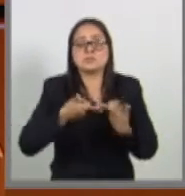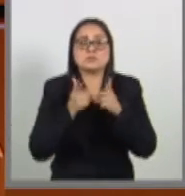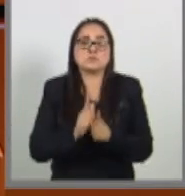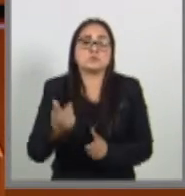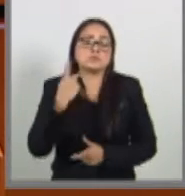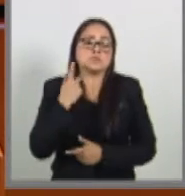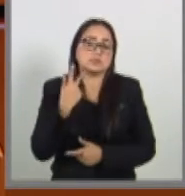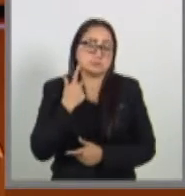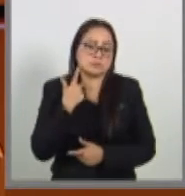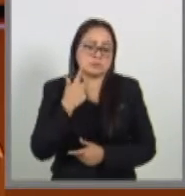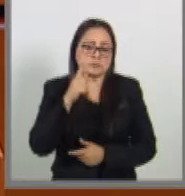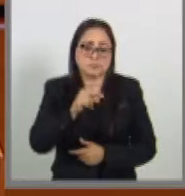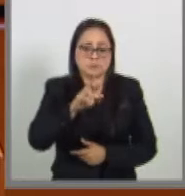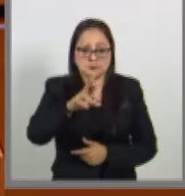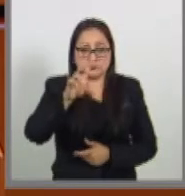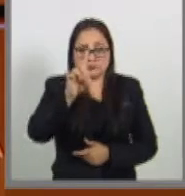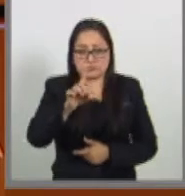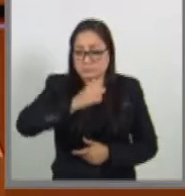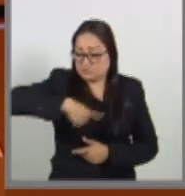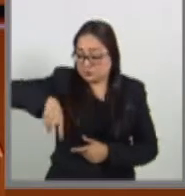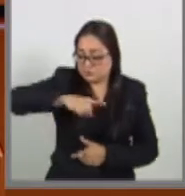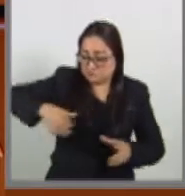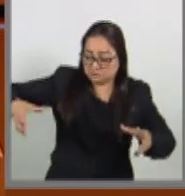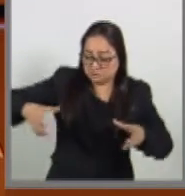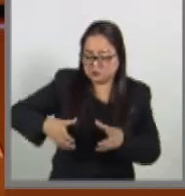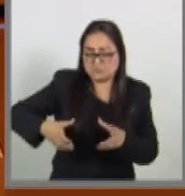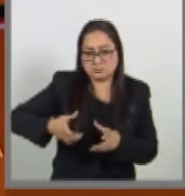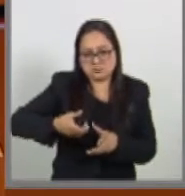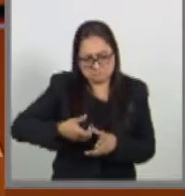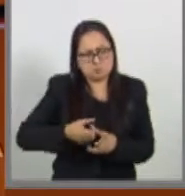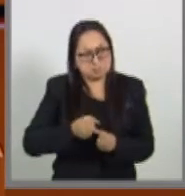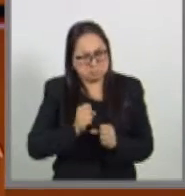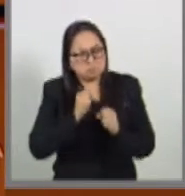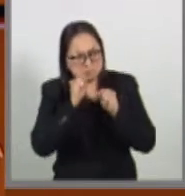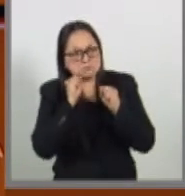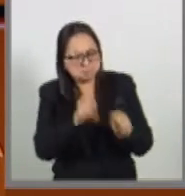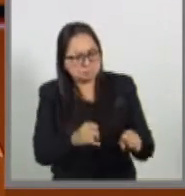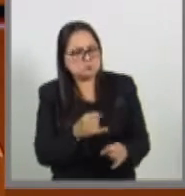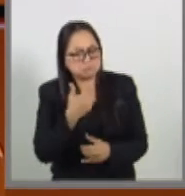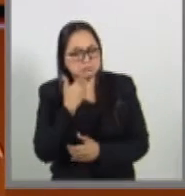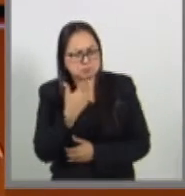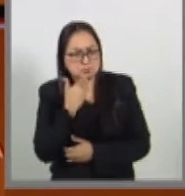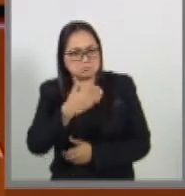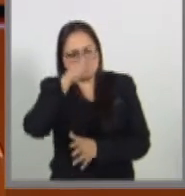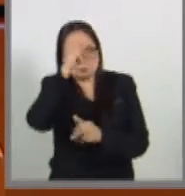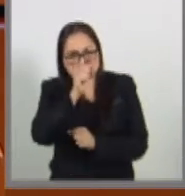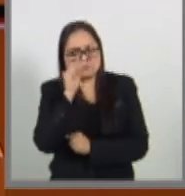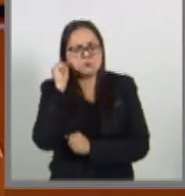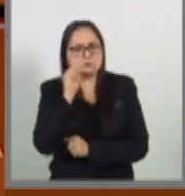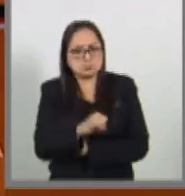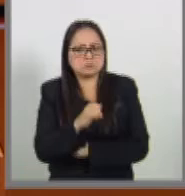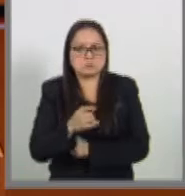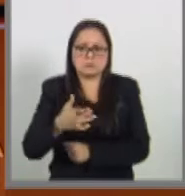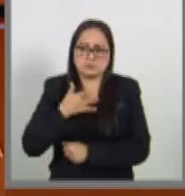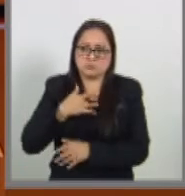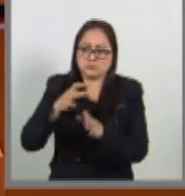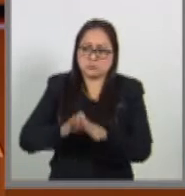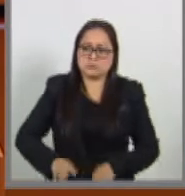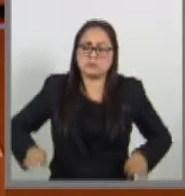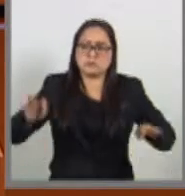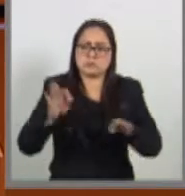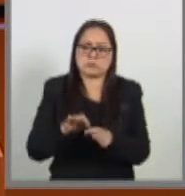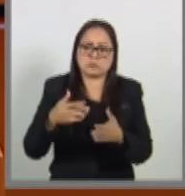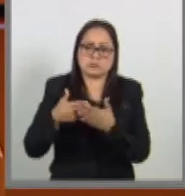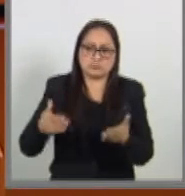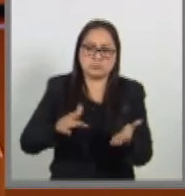parlamentario del Partido de Revolución Democrática vemos con una gran simpatía y consideramos fundamental apoyar